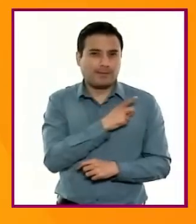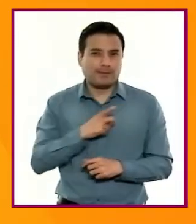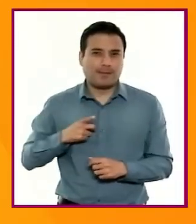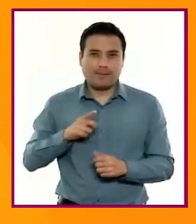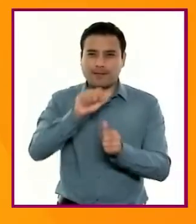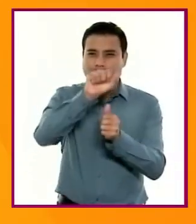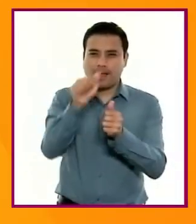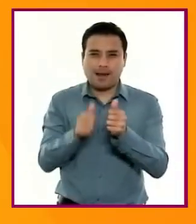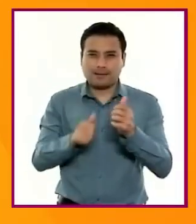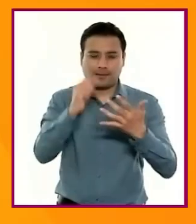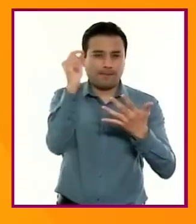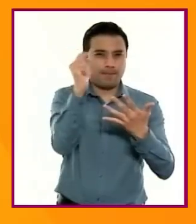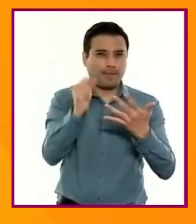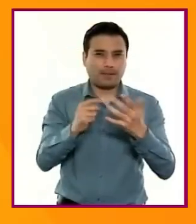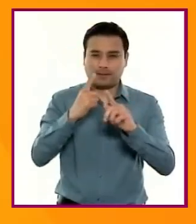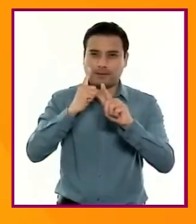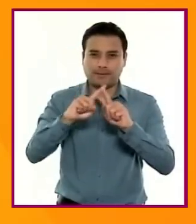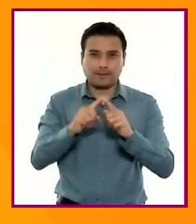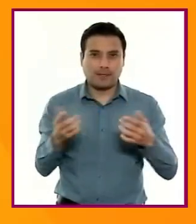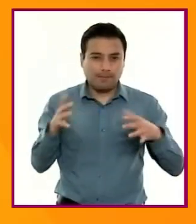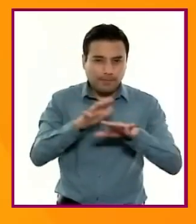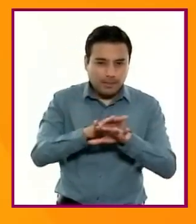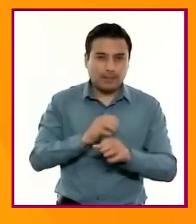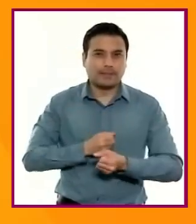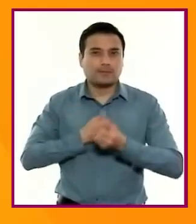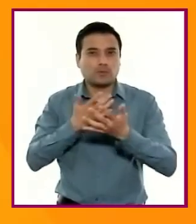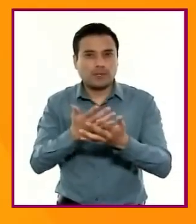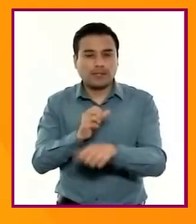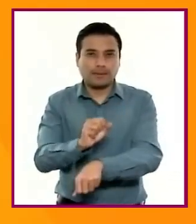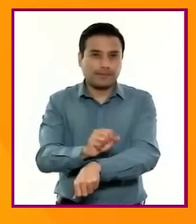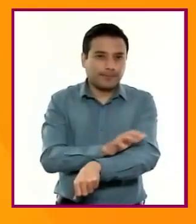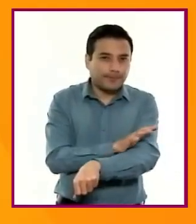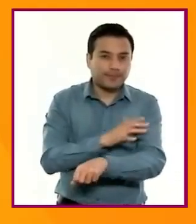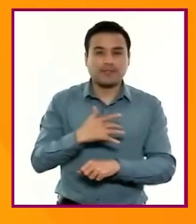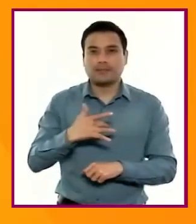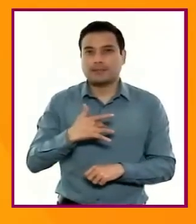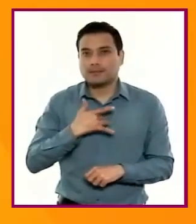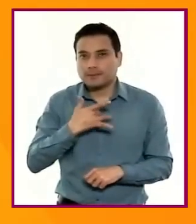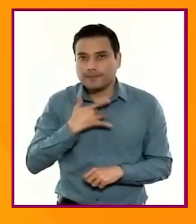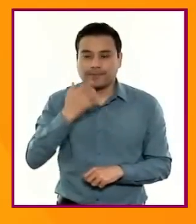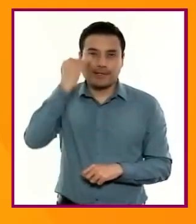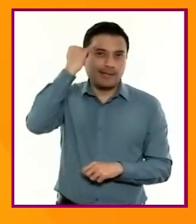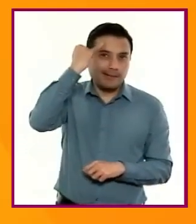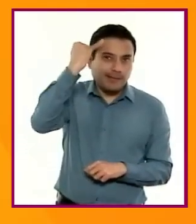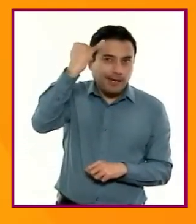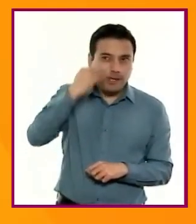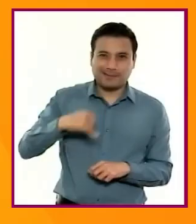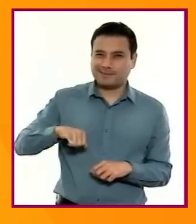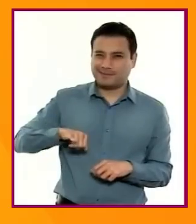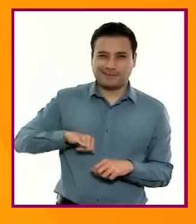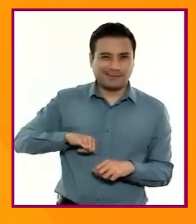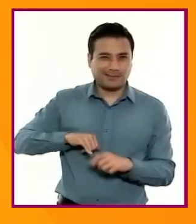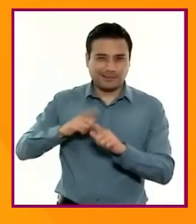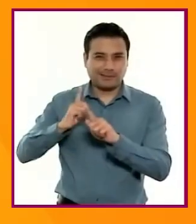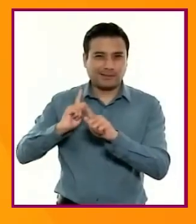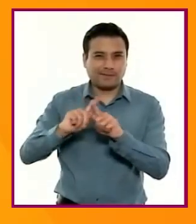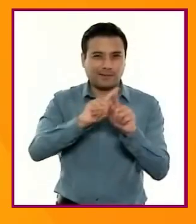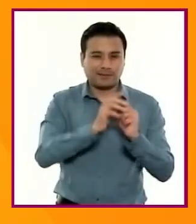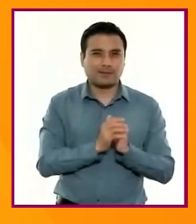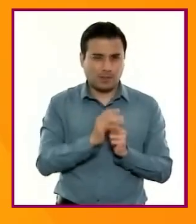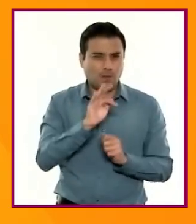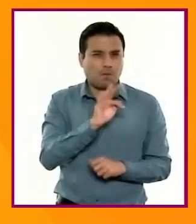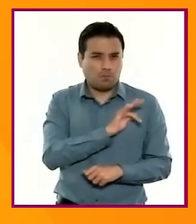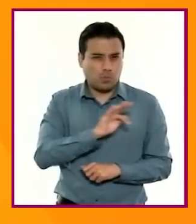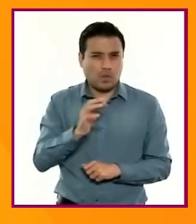secuencias y patrones para expresar sensaciones, emociones, ideas e intereses a través de recreaciones y